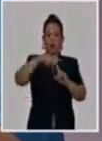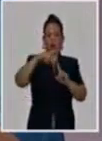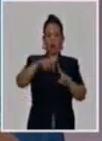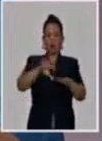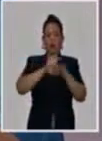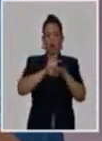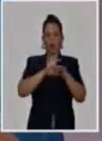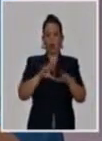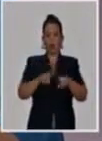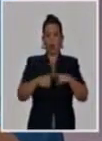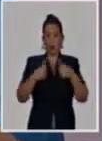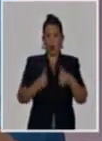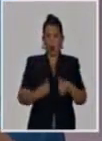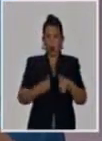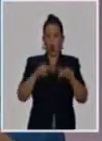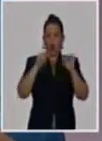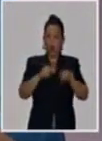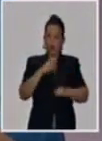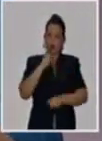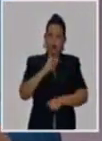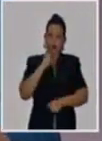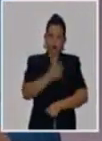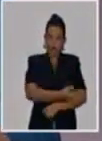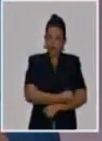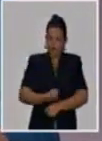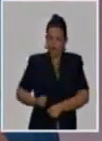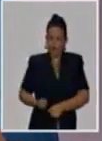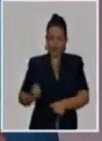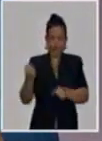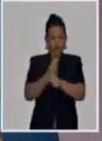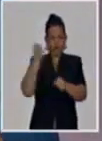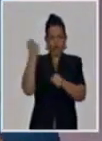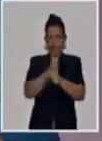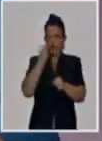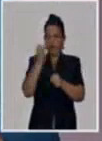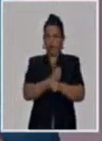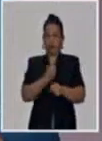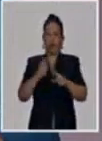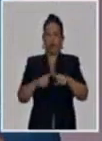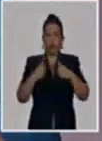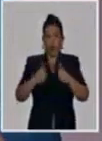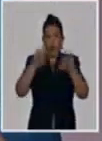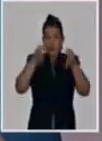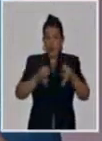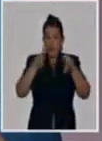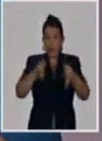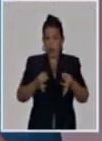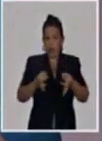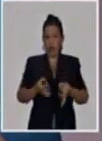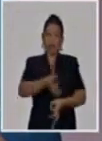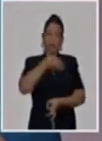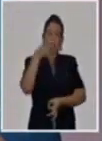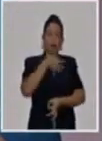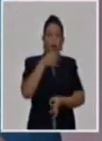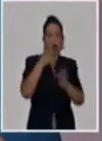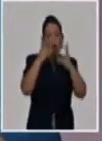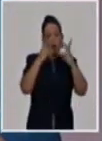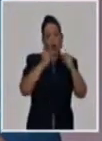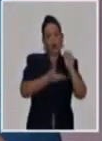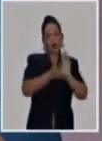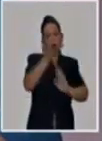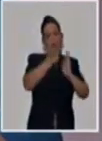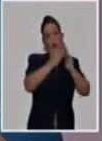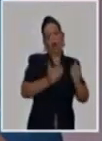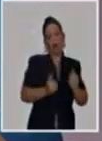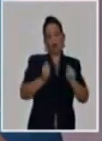Tú hablas de los recuperados, pero tienes que hablar de los que hemos salvado de las terapias intensivas. Y realmente las tasas también son